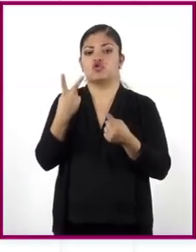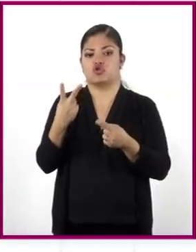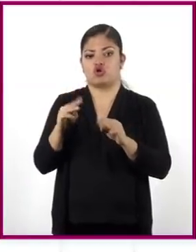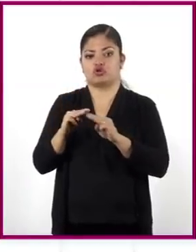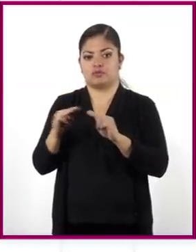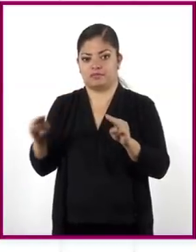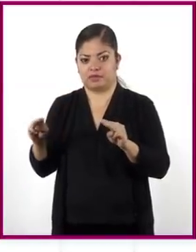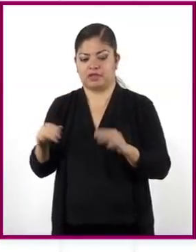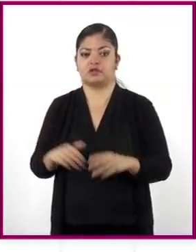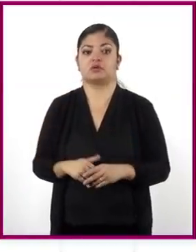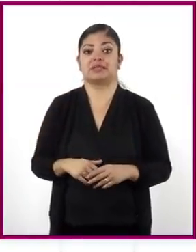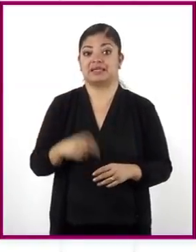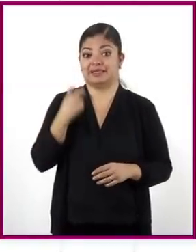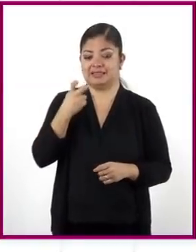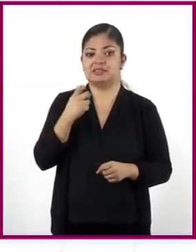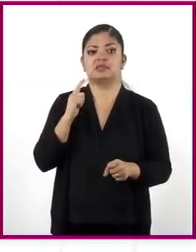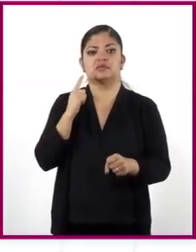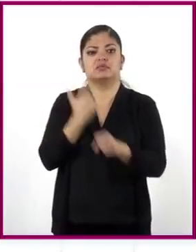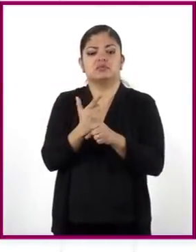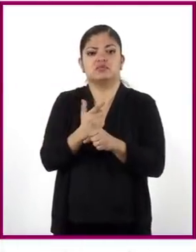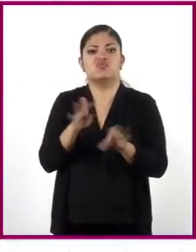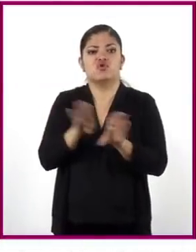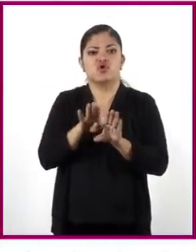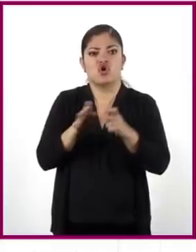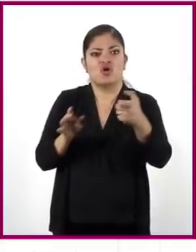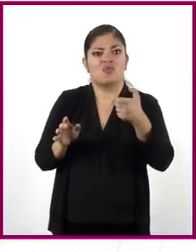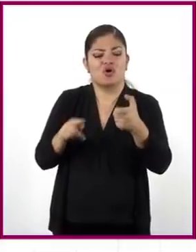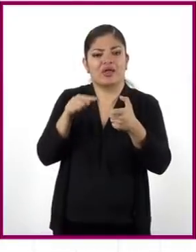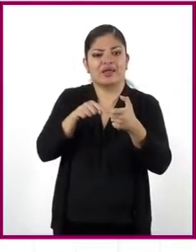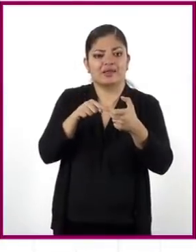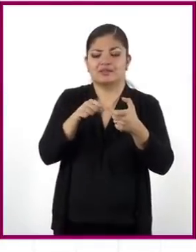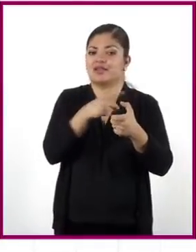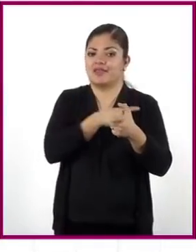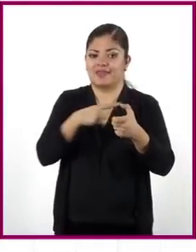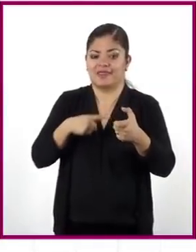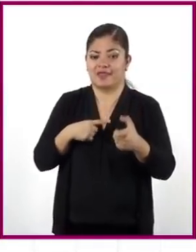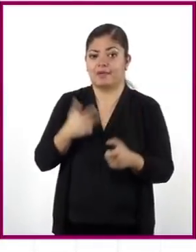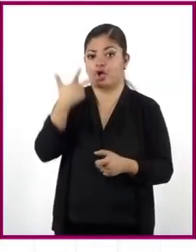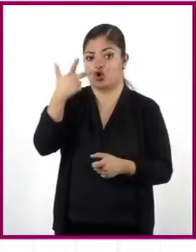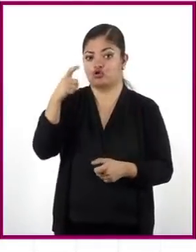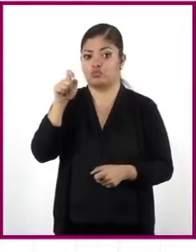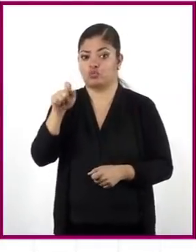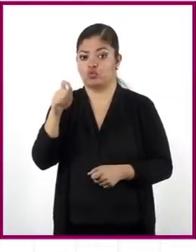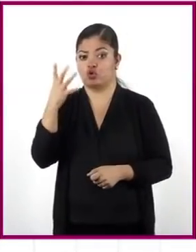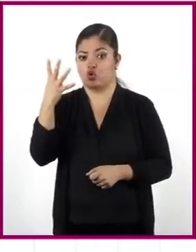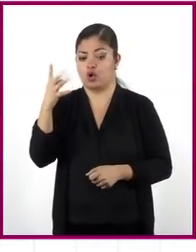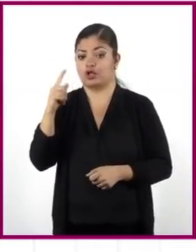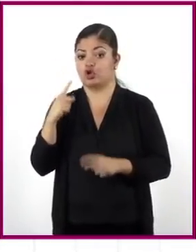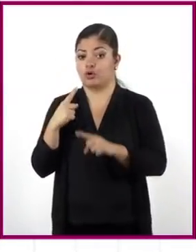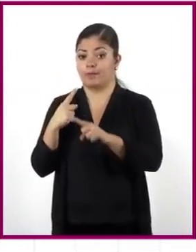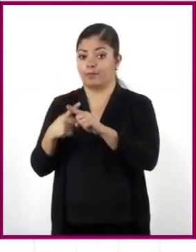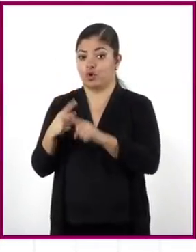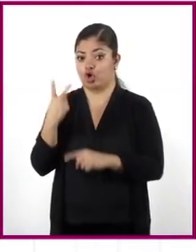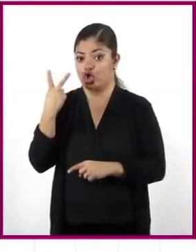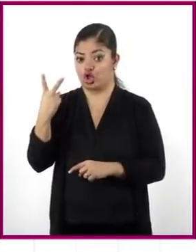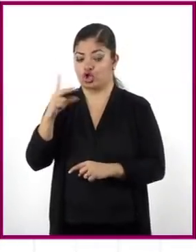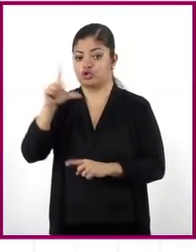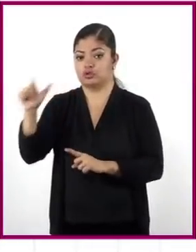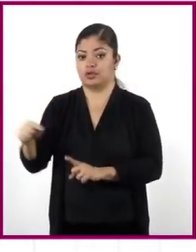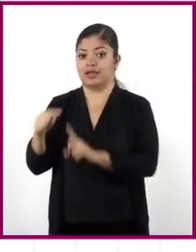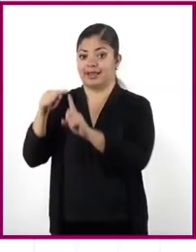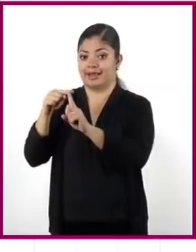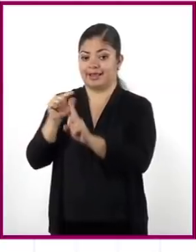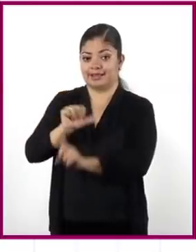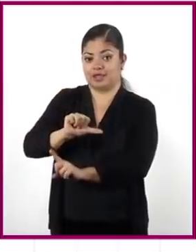Así, para encontrar el valor de X, multiplicamos 8.4 por 2 y lo dividimos